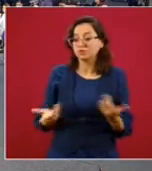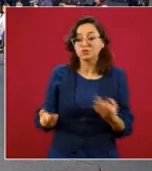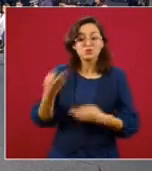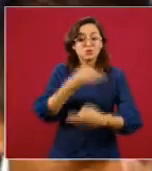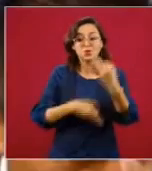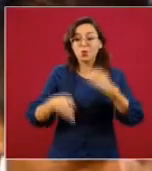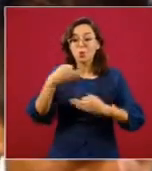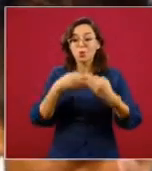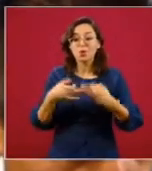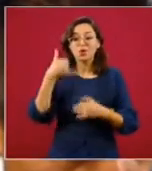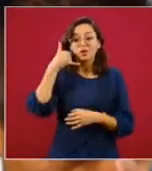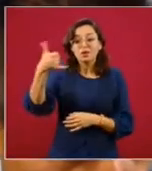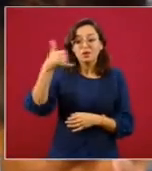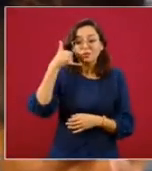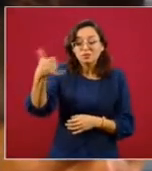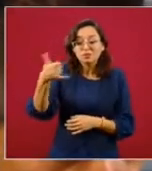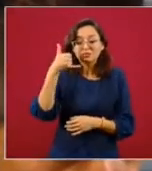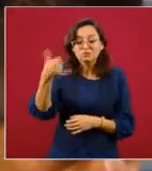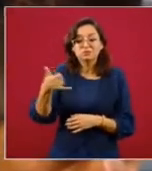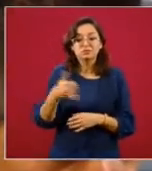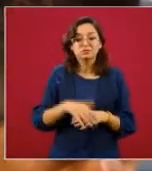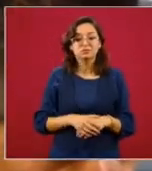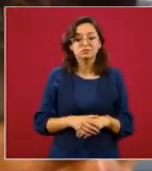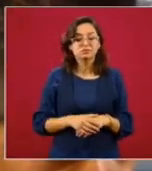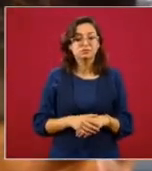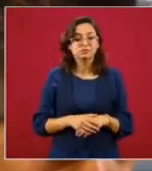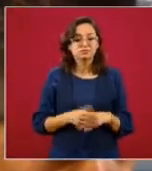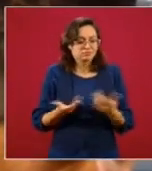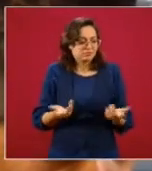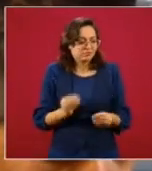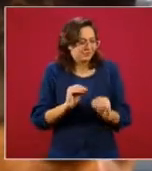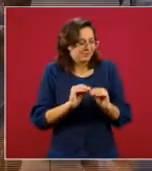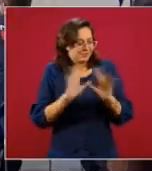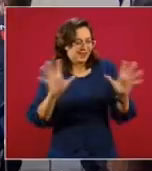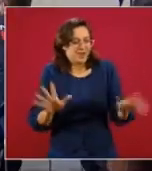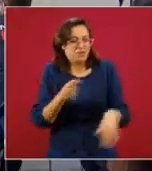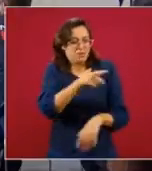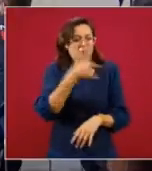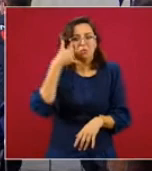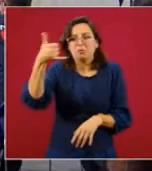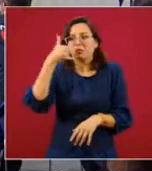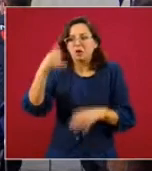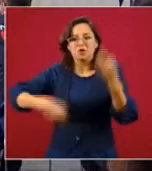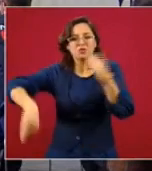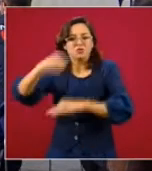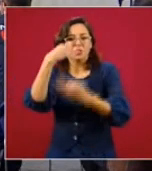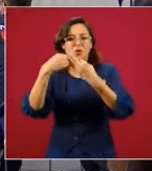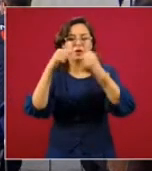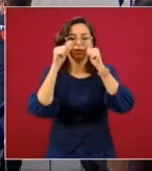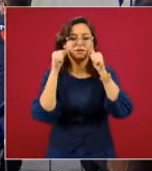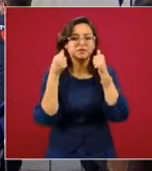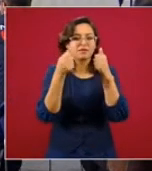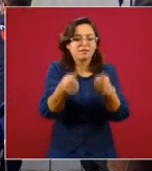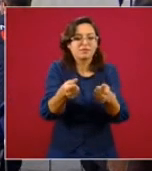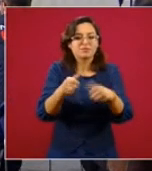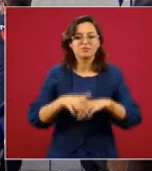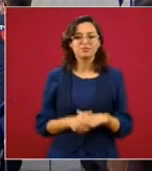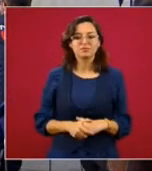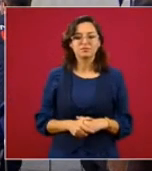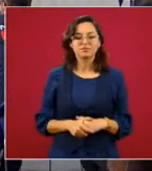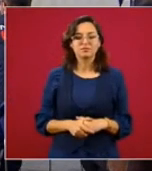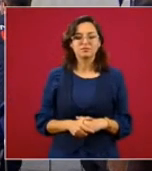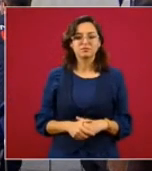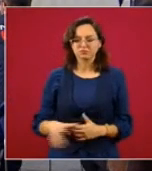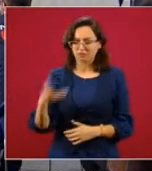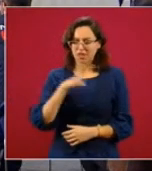Sí, se está escuchando a las mujeres que están en emergencia. Claro, claro, se atienden a todas. No, hay todo un